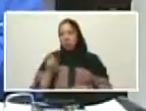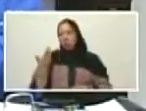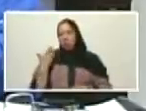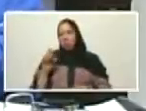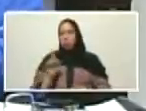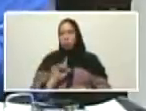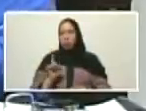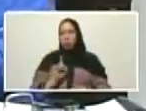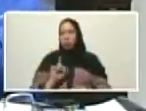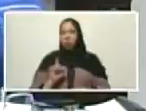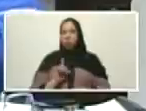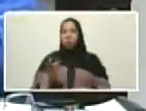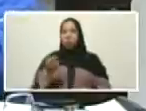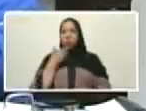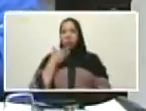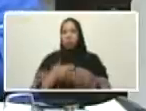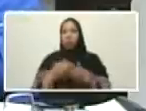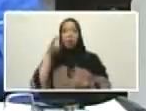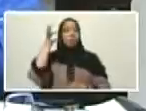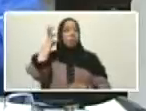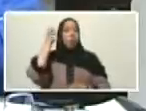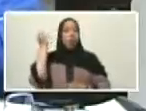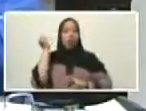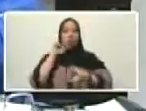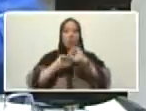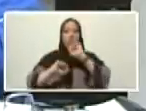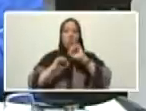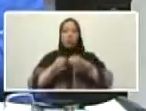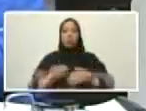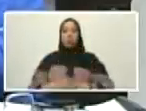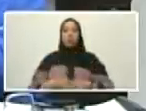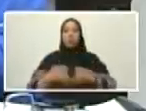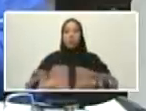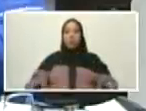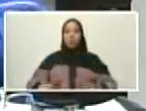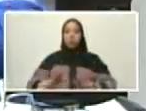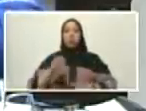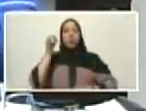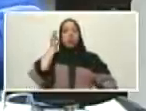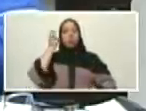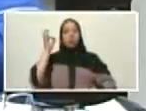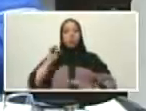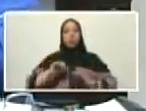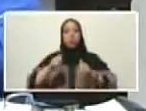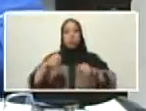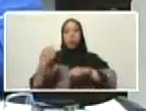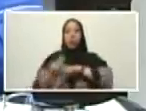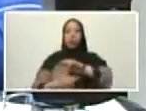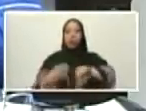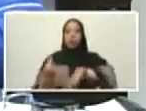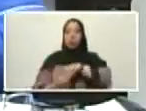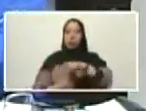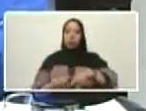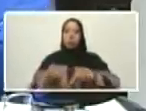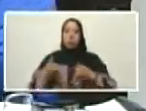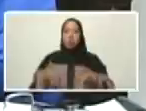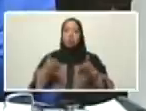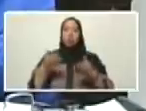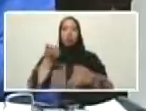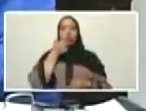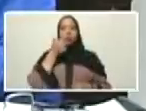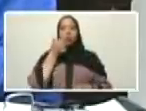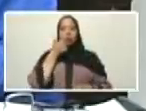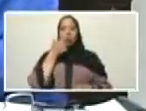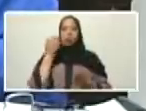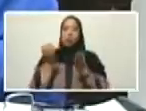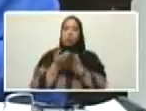Bolívar fue una gran feminista fundadora del feminismo una gran revolucionaria una gran luchadora de la